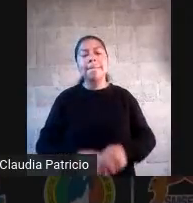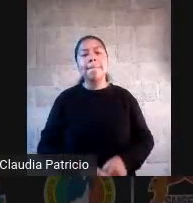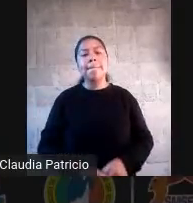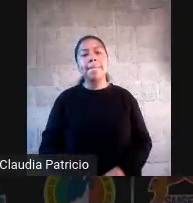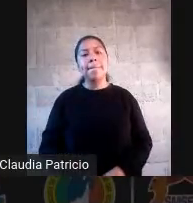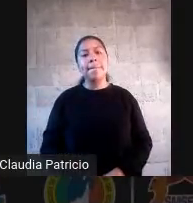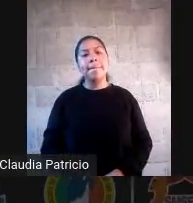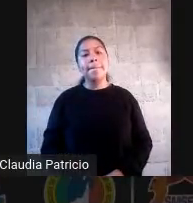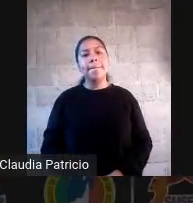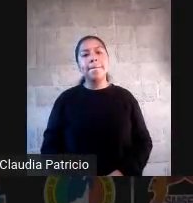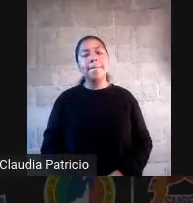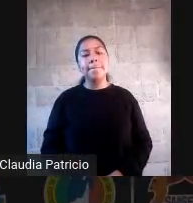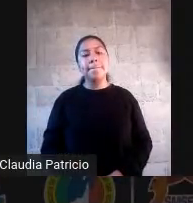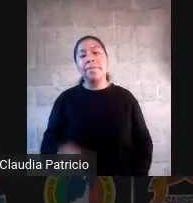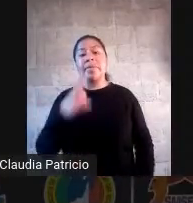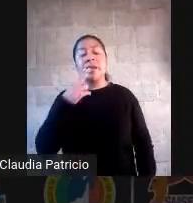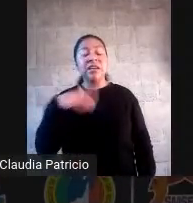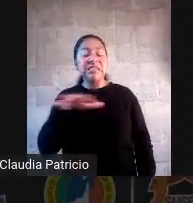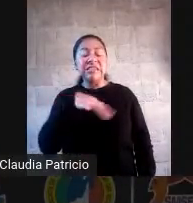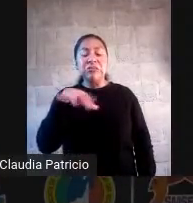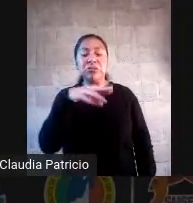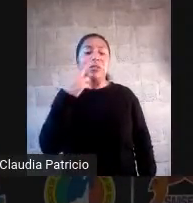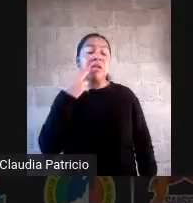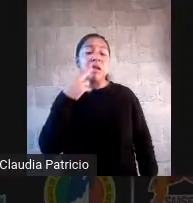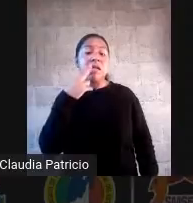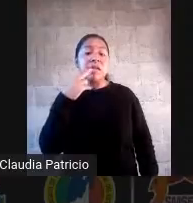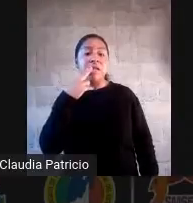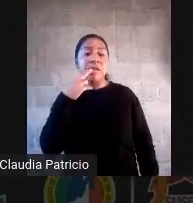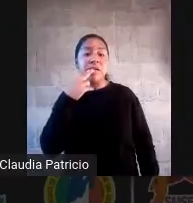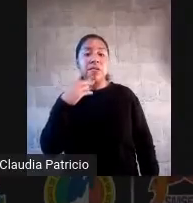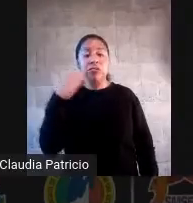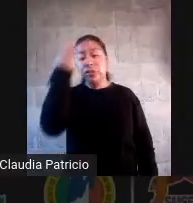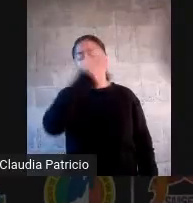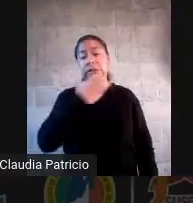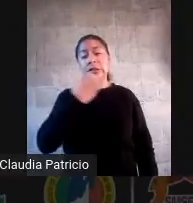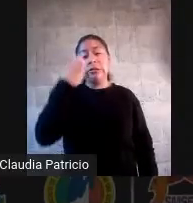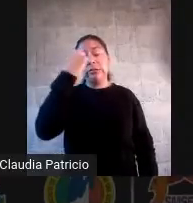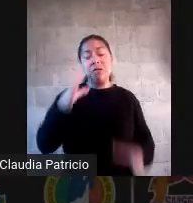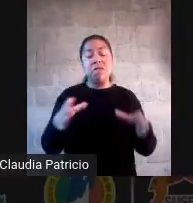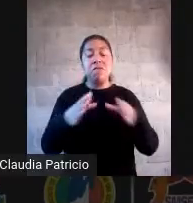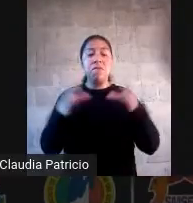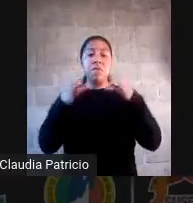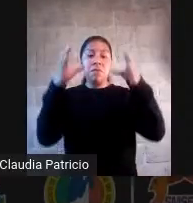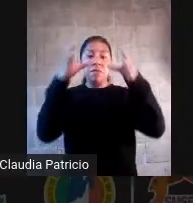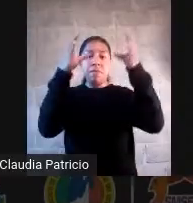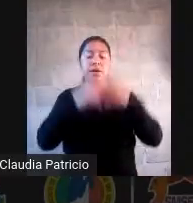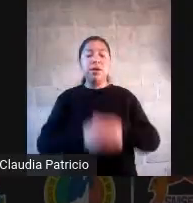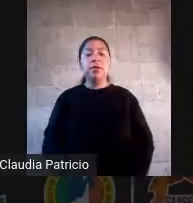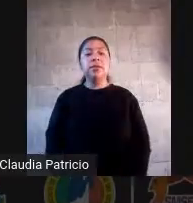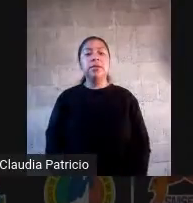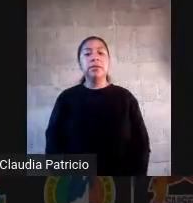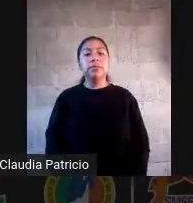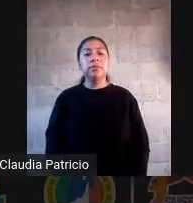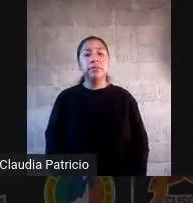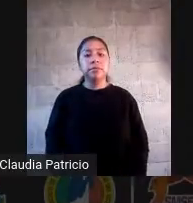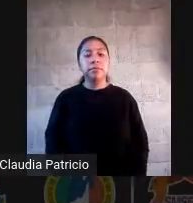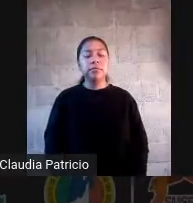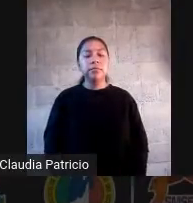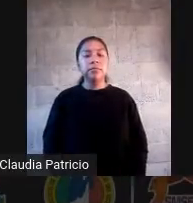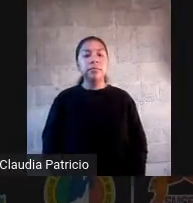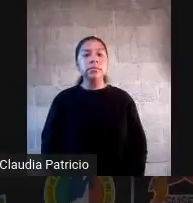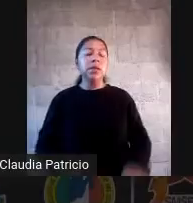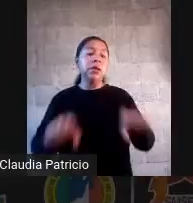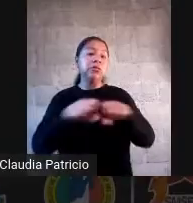evaluación, tarde que temprano, si yo escojo ese formato de aula invertida, hay un momento donde coincidimos todos los